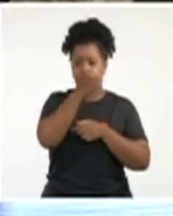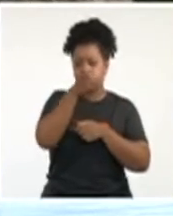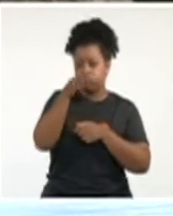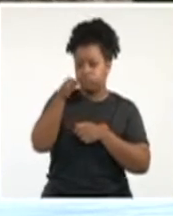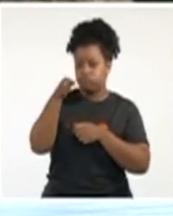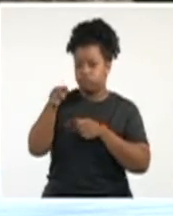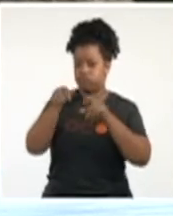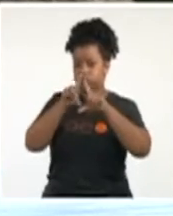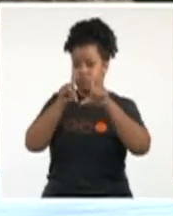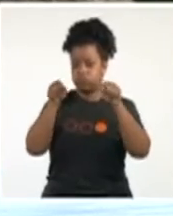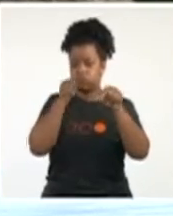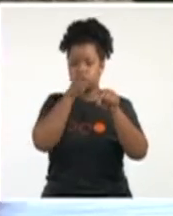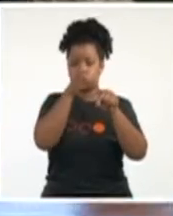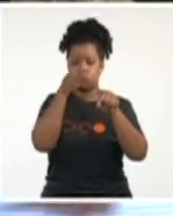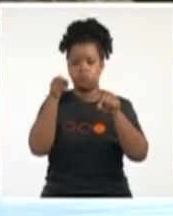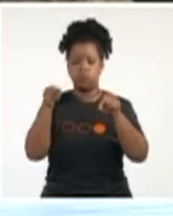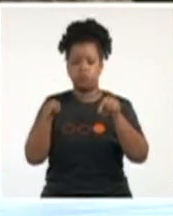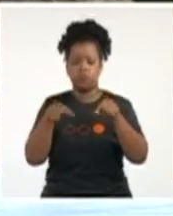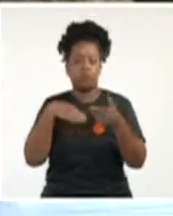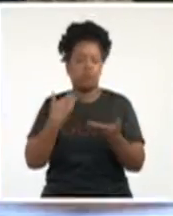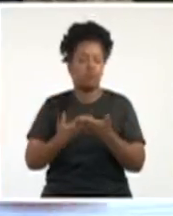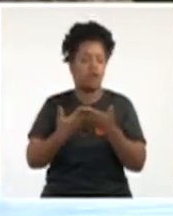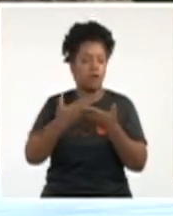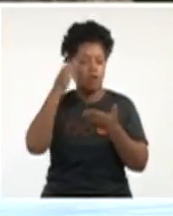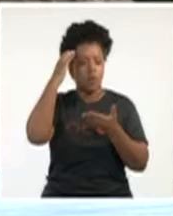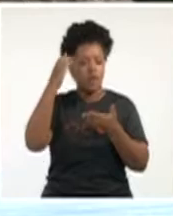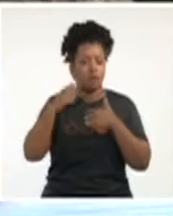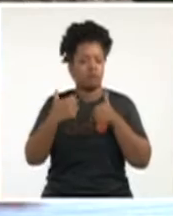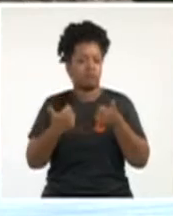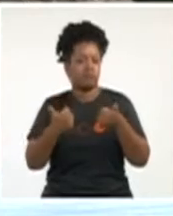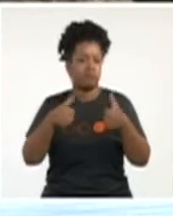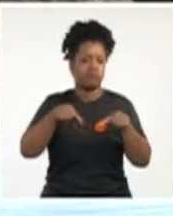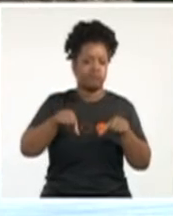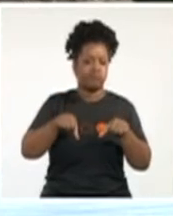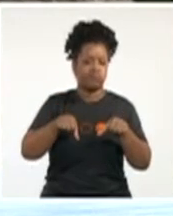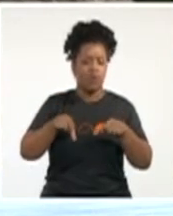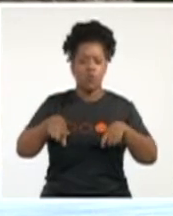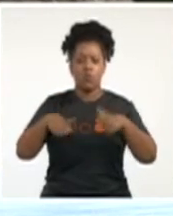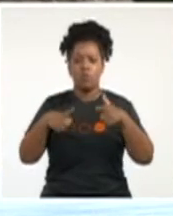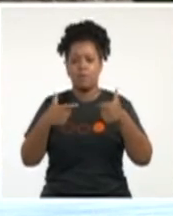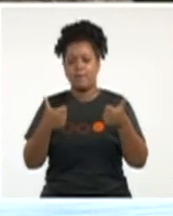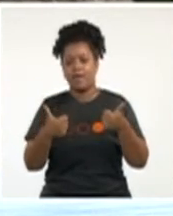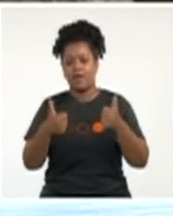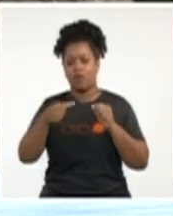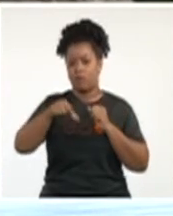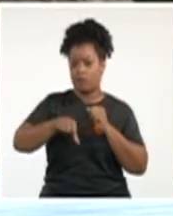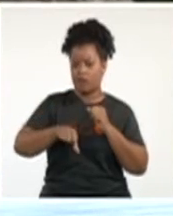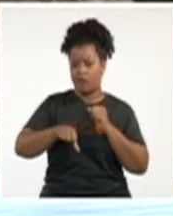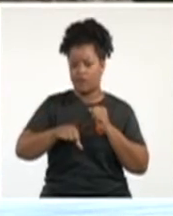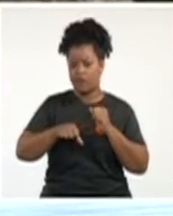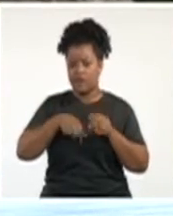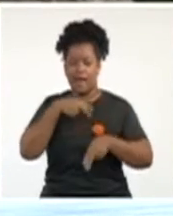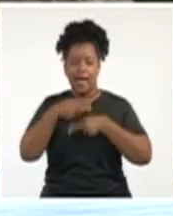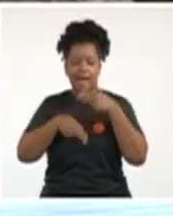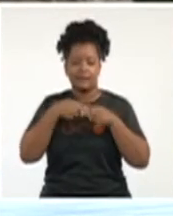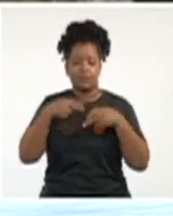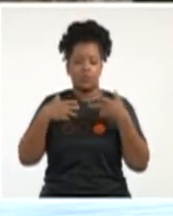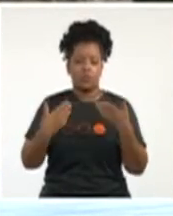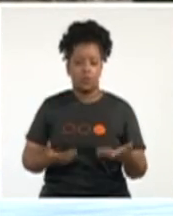comprobar desde el gobierno cómo están las cosas, cómo se está enfrentando esto, qué se está haciendo. Y ese